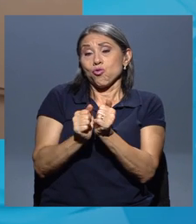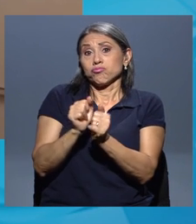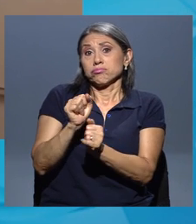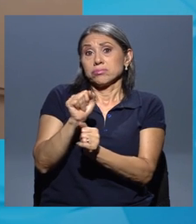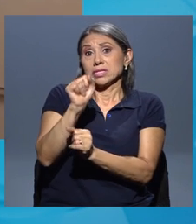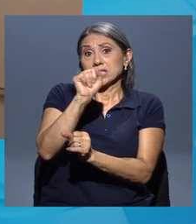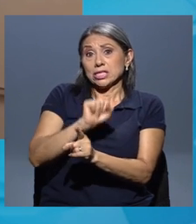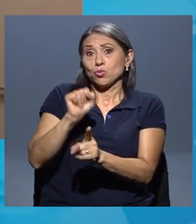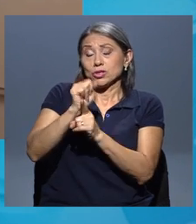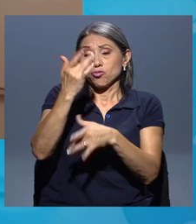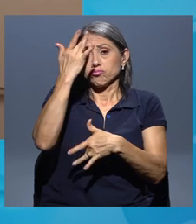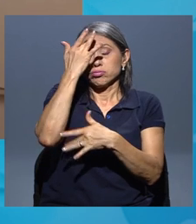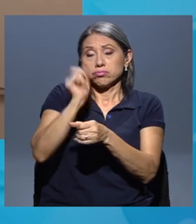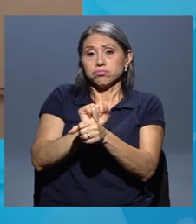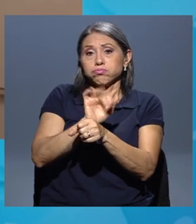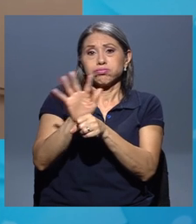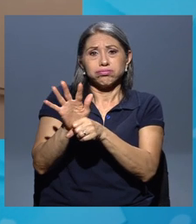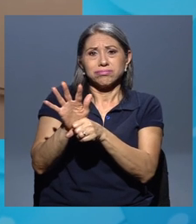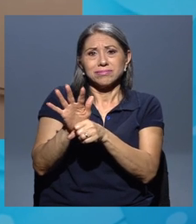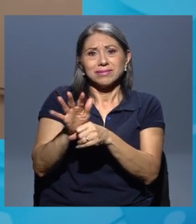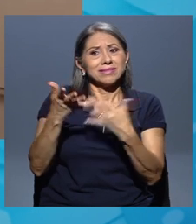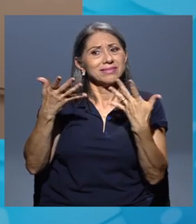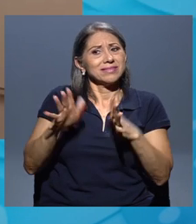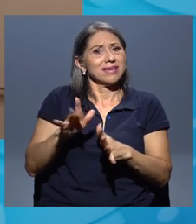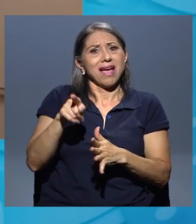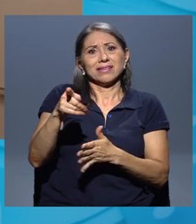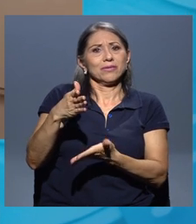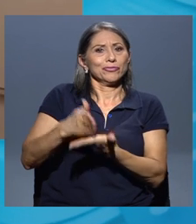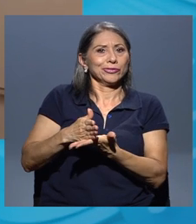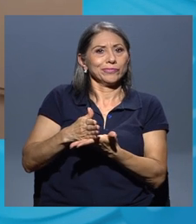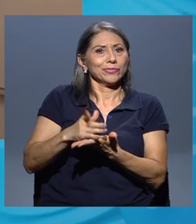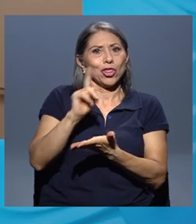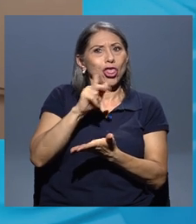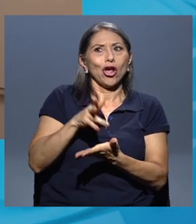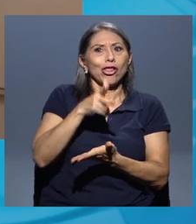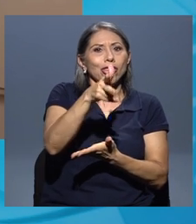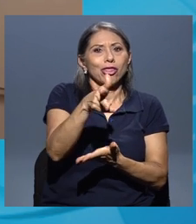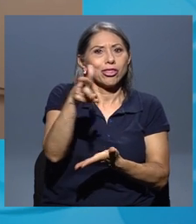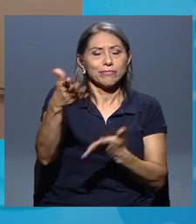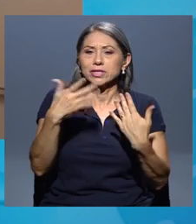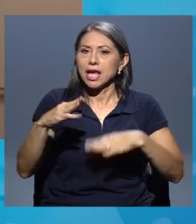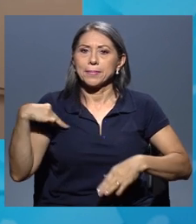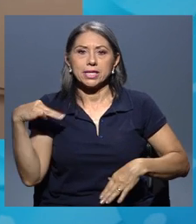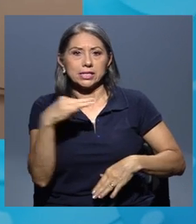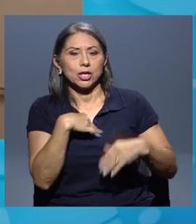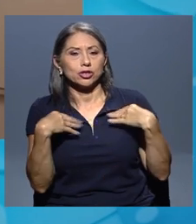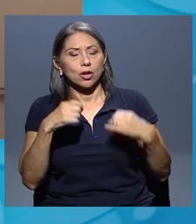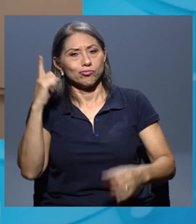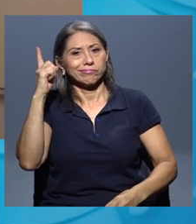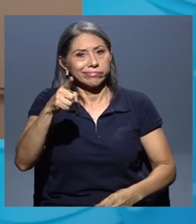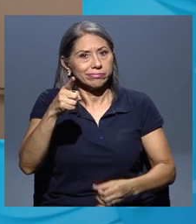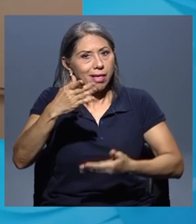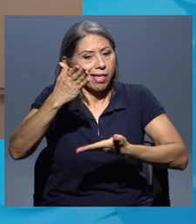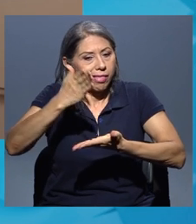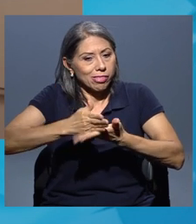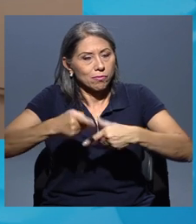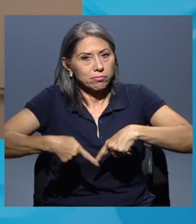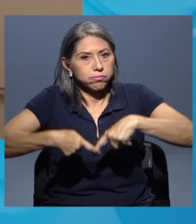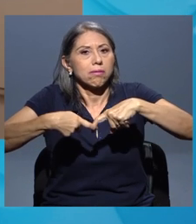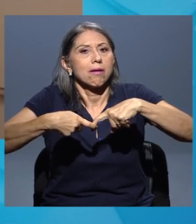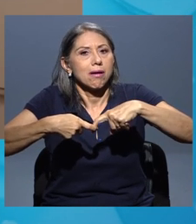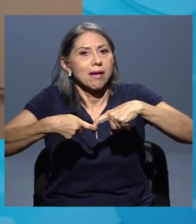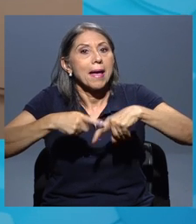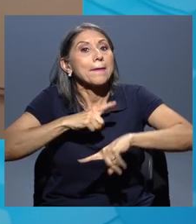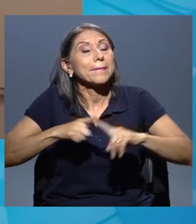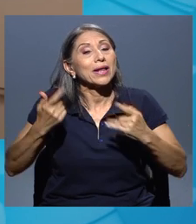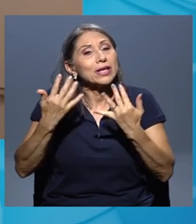se ha tenido que parar esa participación por orden ya del Ministerio de Salud, pero se está a la espera de